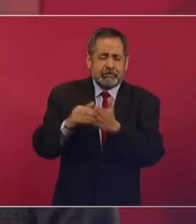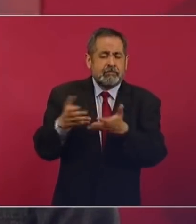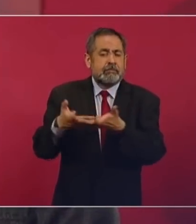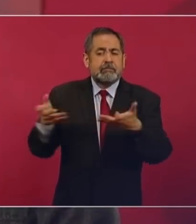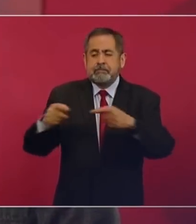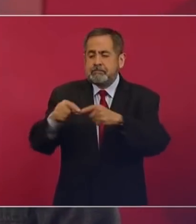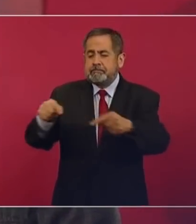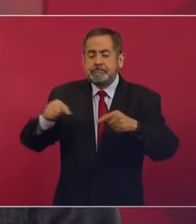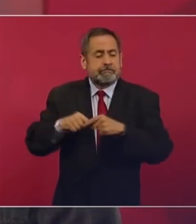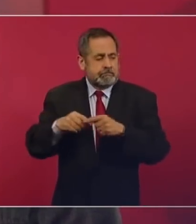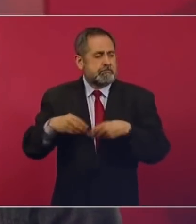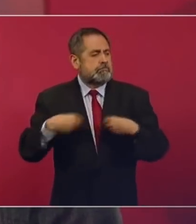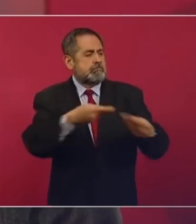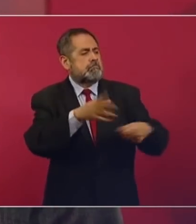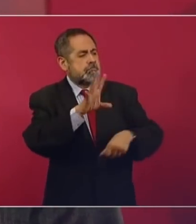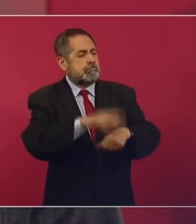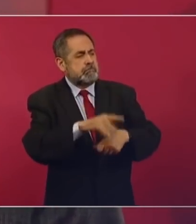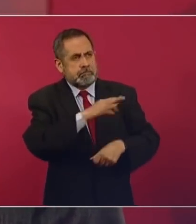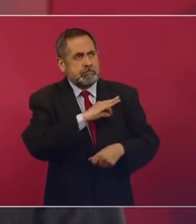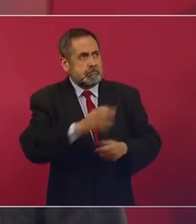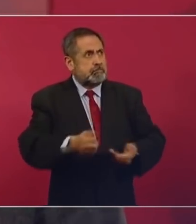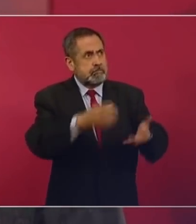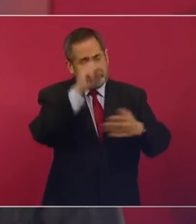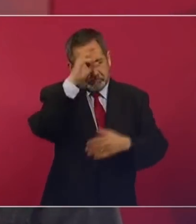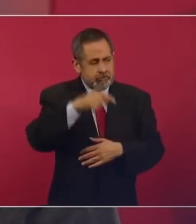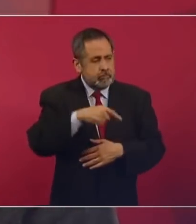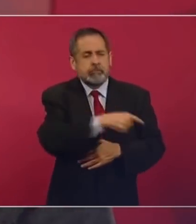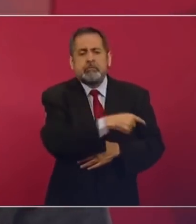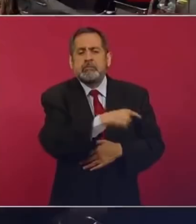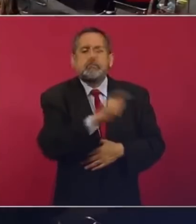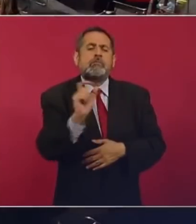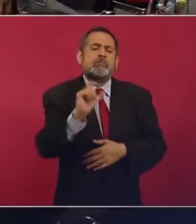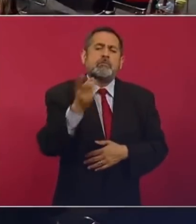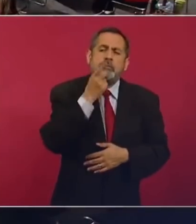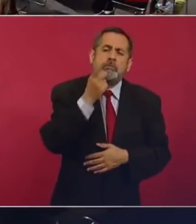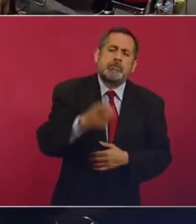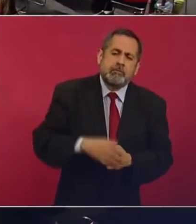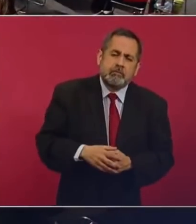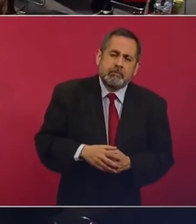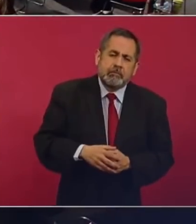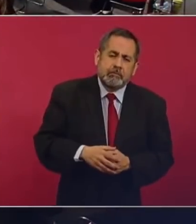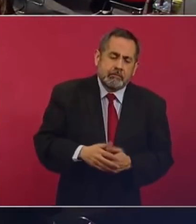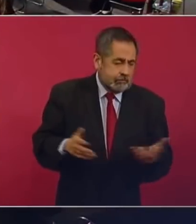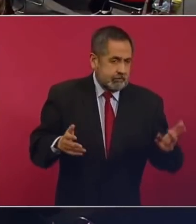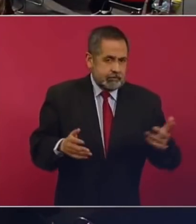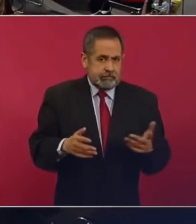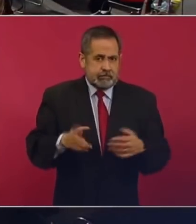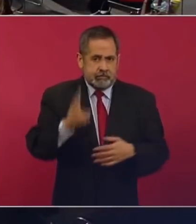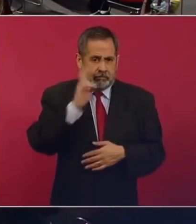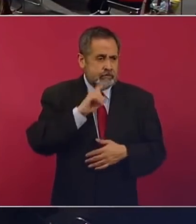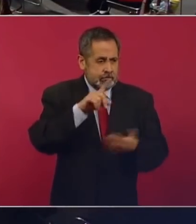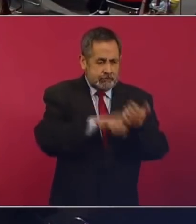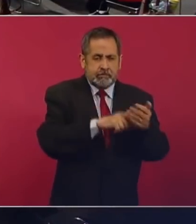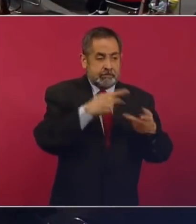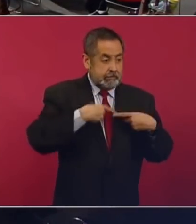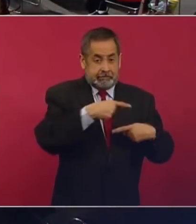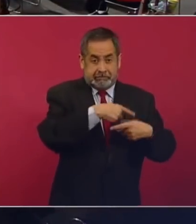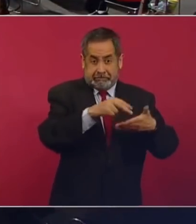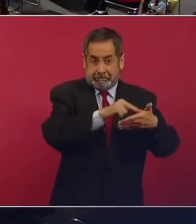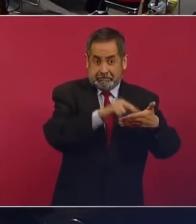me gustaría que estos abajo firmantes